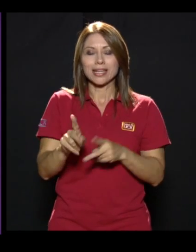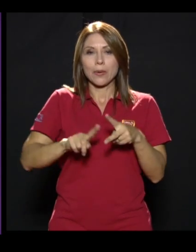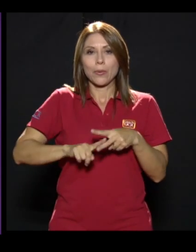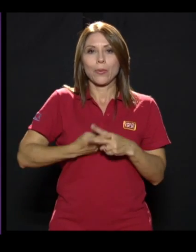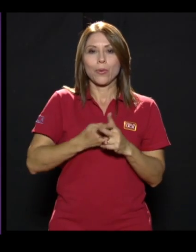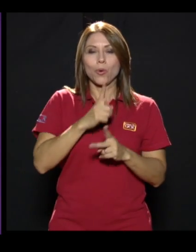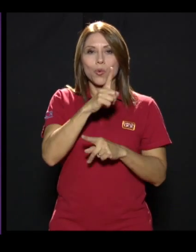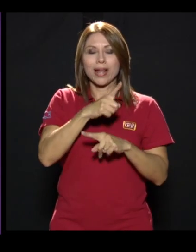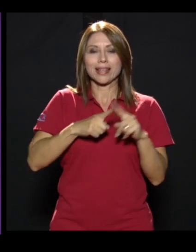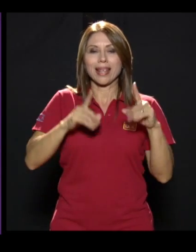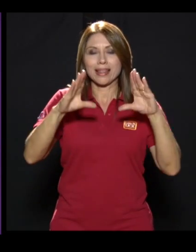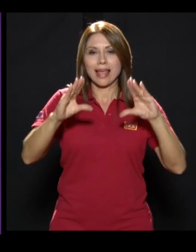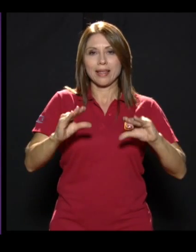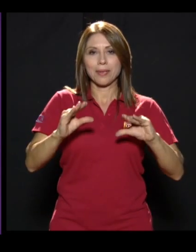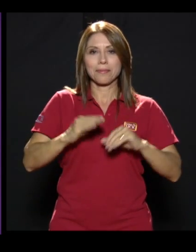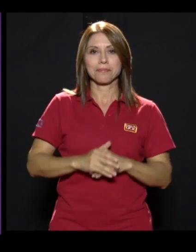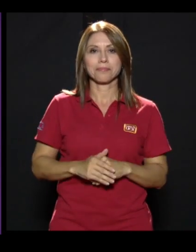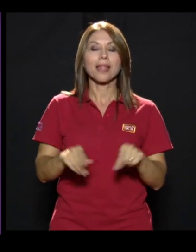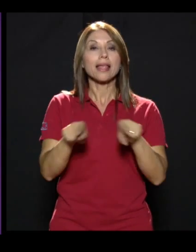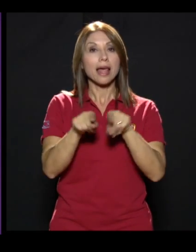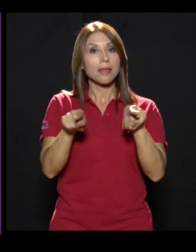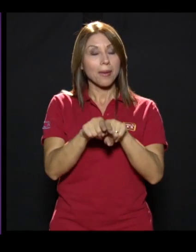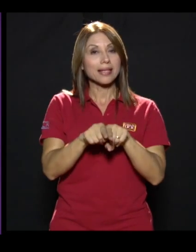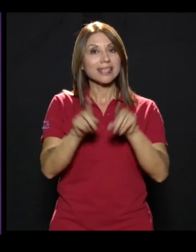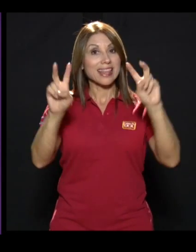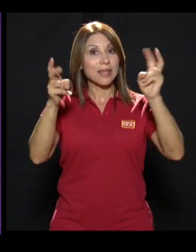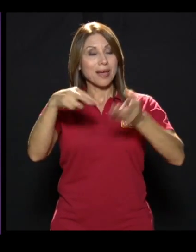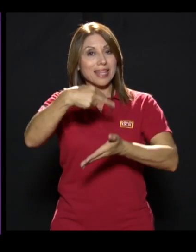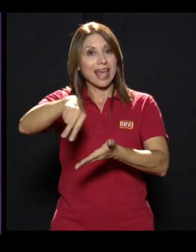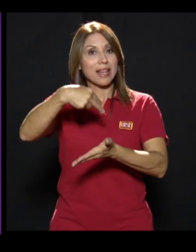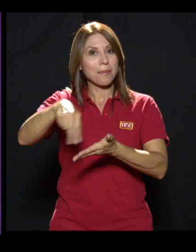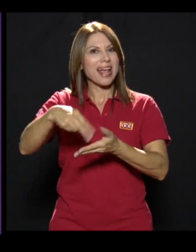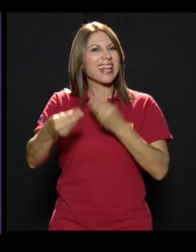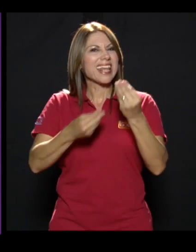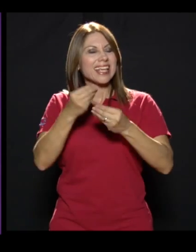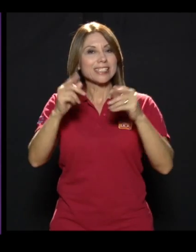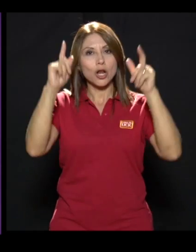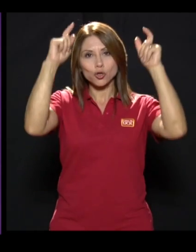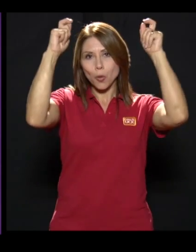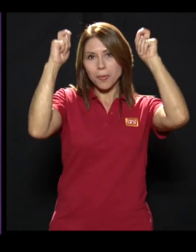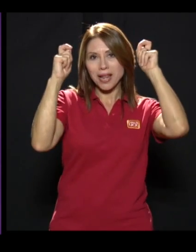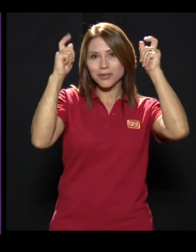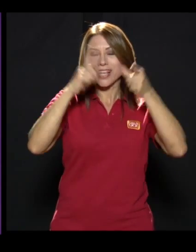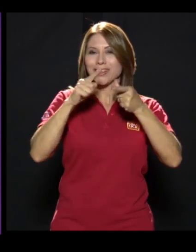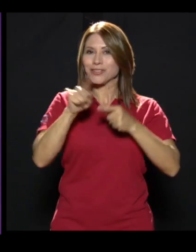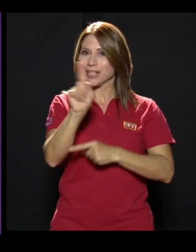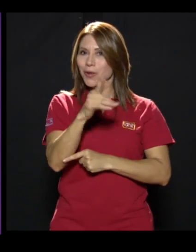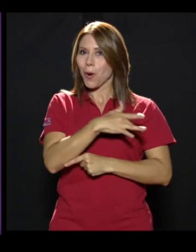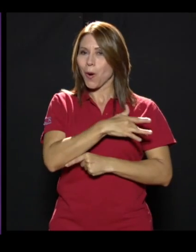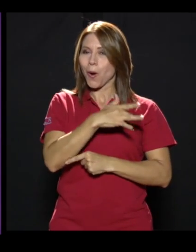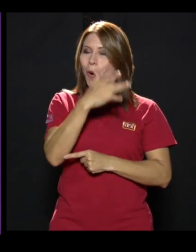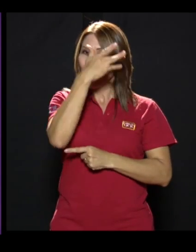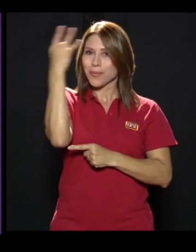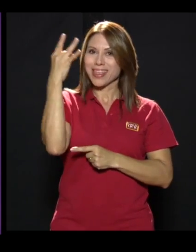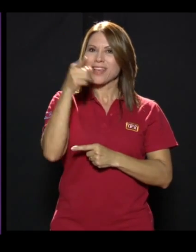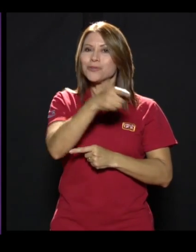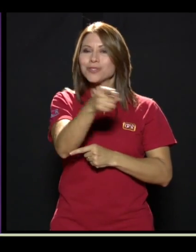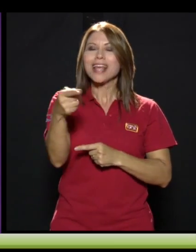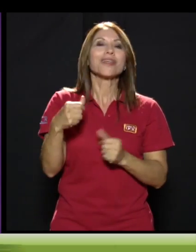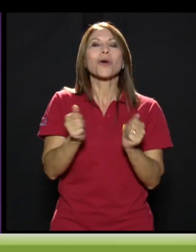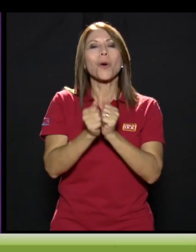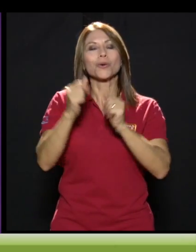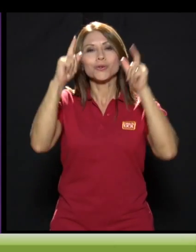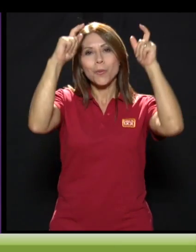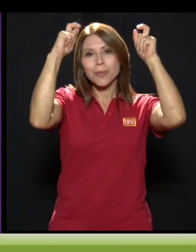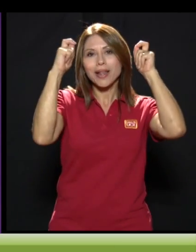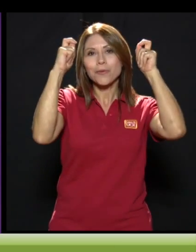inicio a la 1 y 30 pm. Además, la temática del baile son los sombreros, así que no olvide llevar el suyo. Las entradas para este